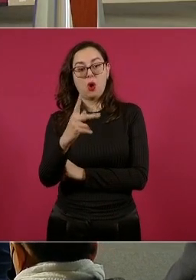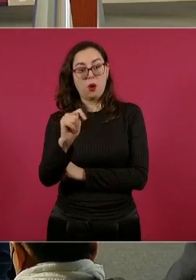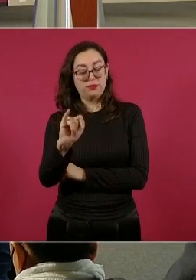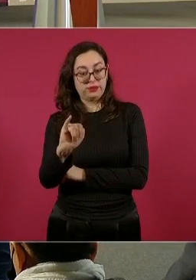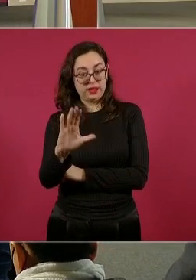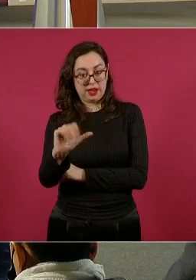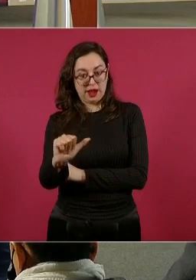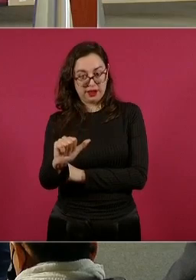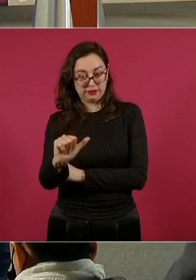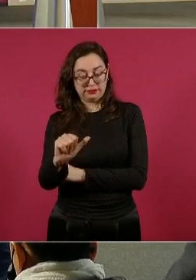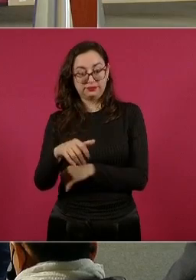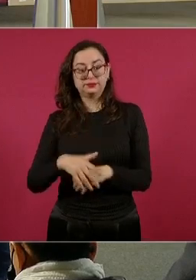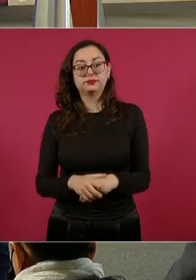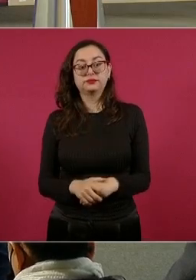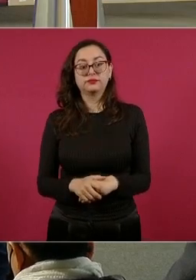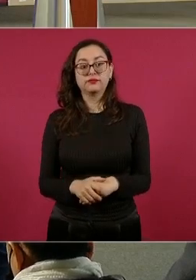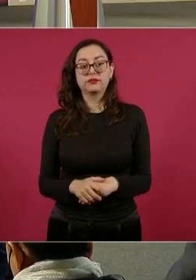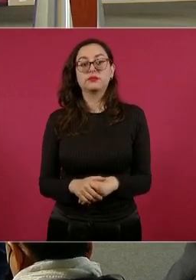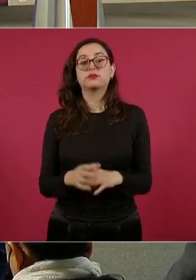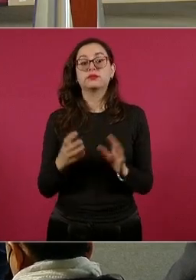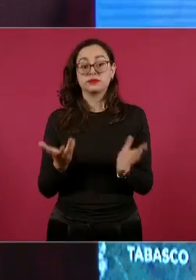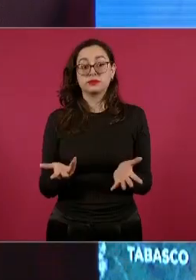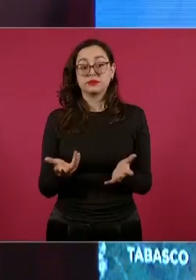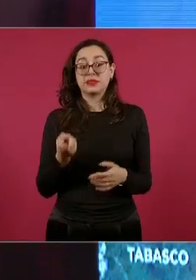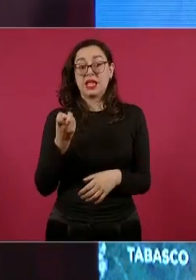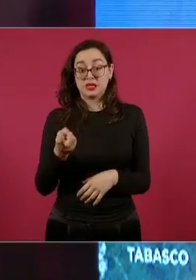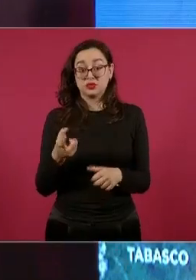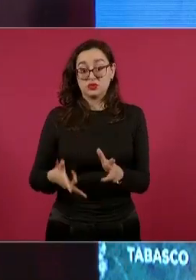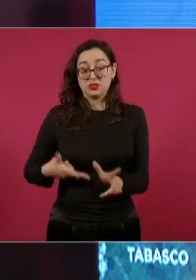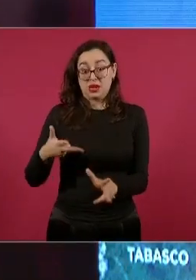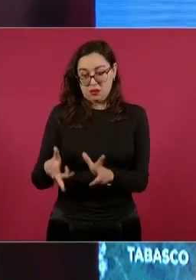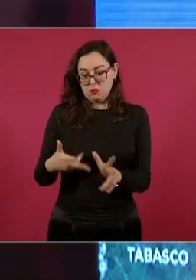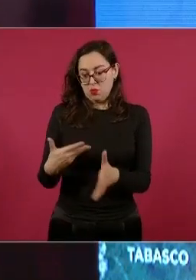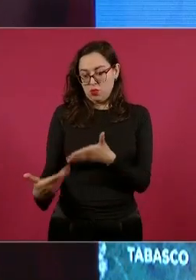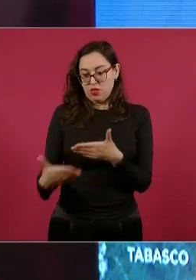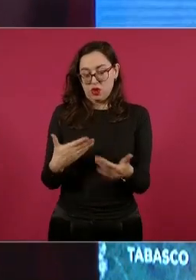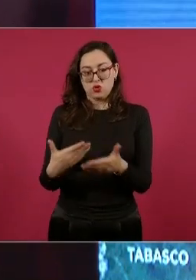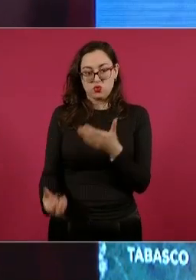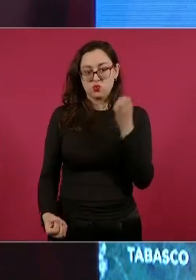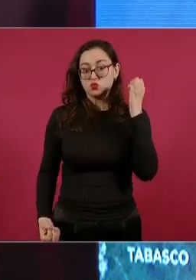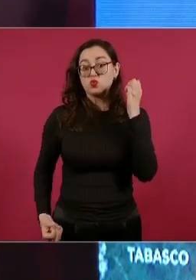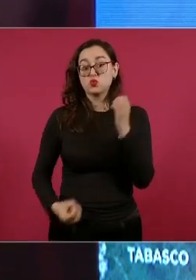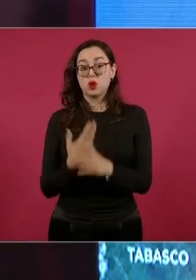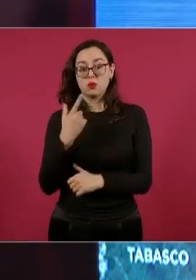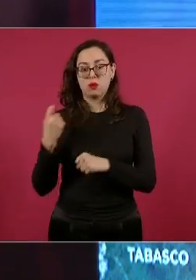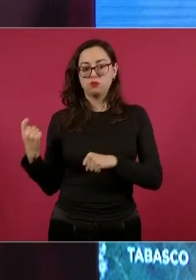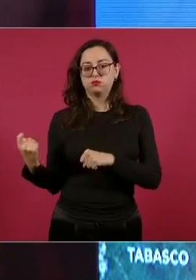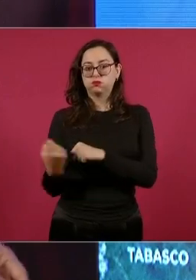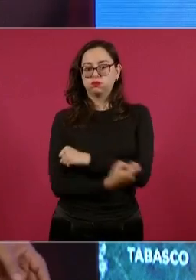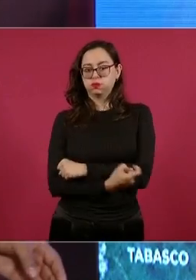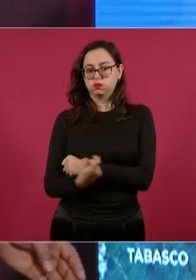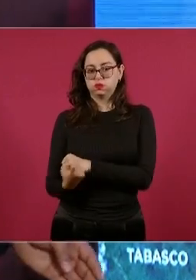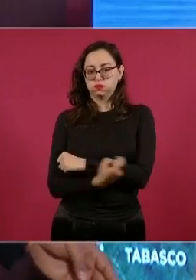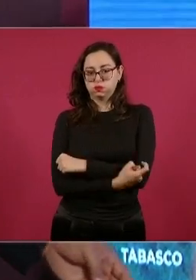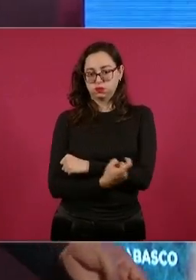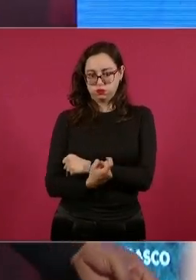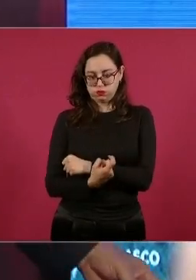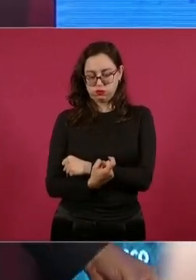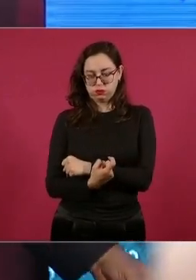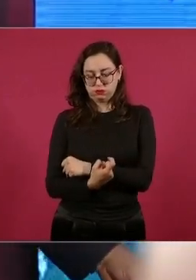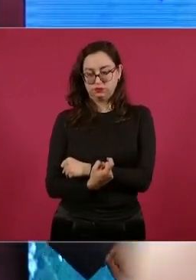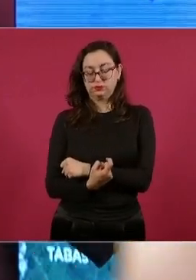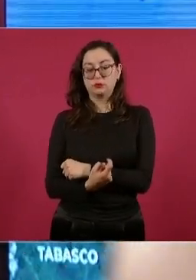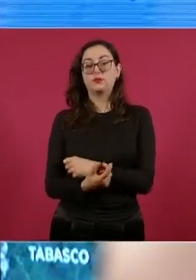Y automatizadamente se va a manejar el tren, eso